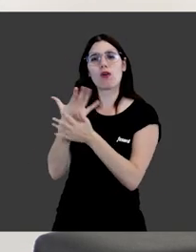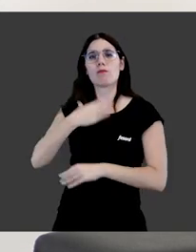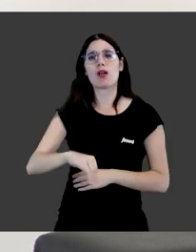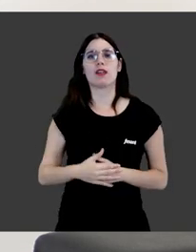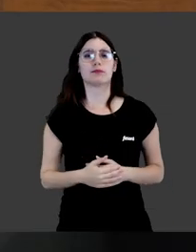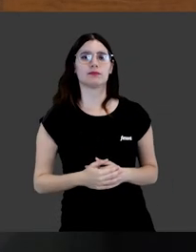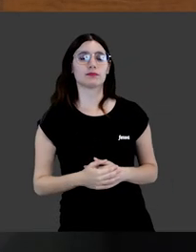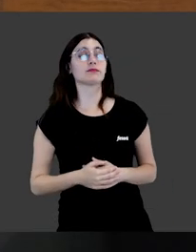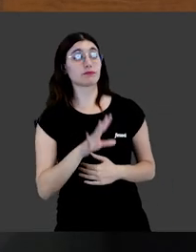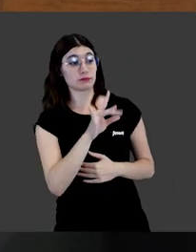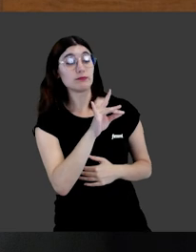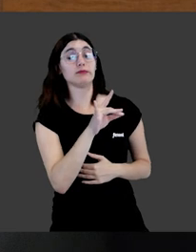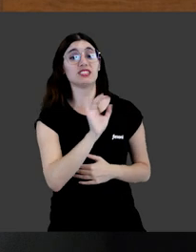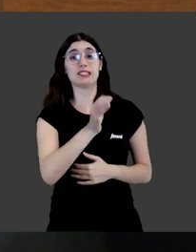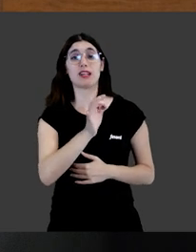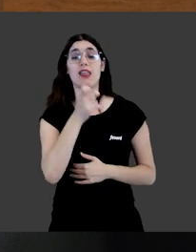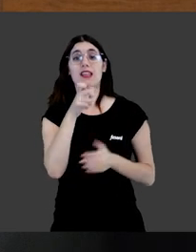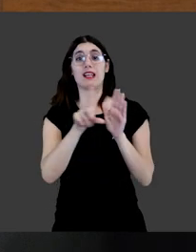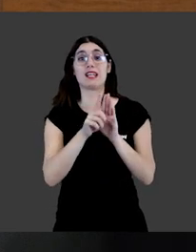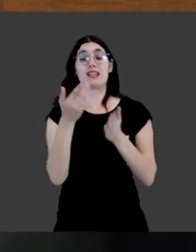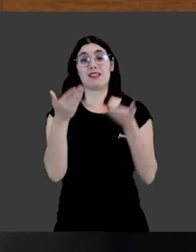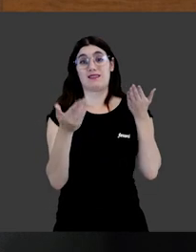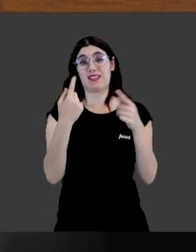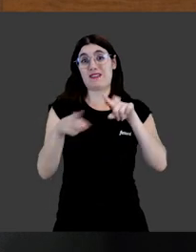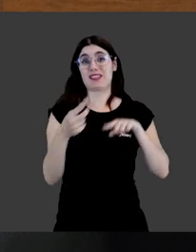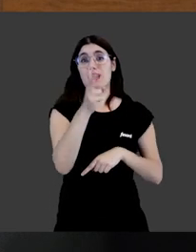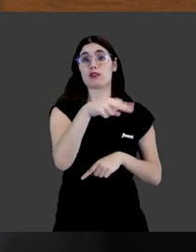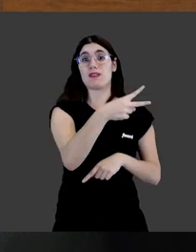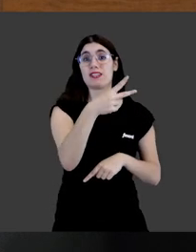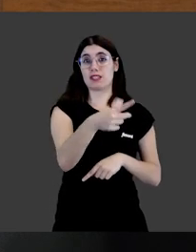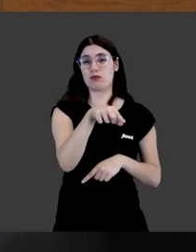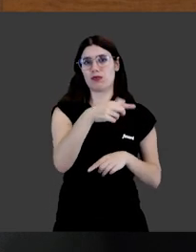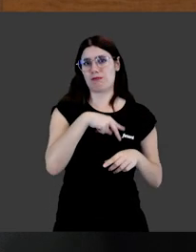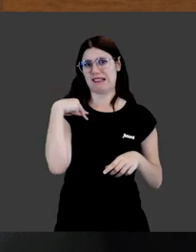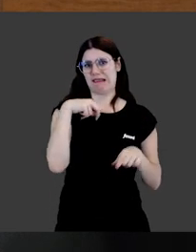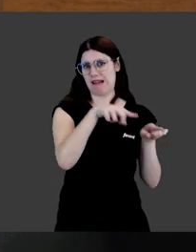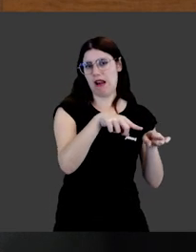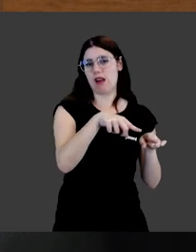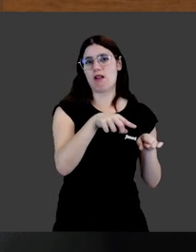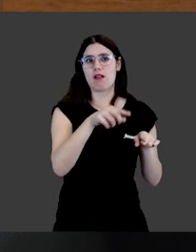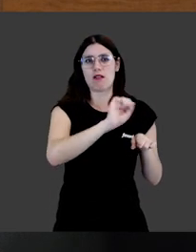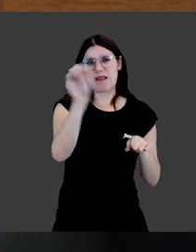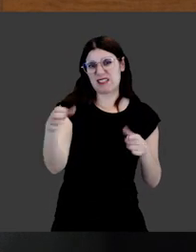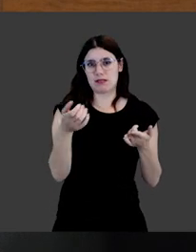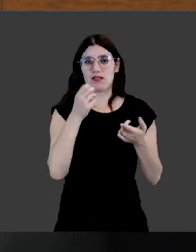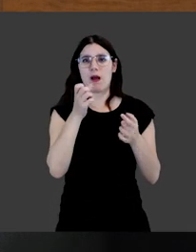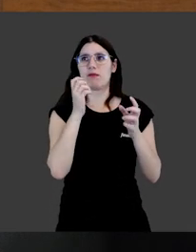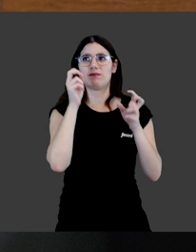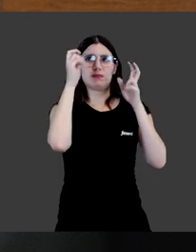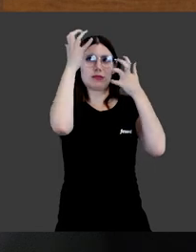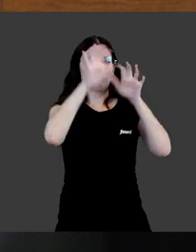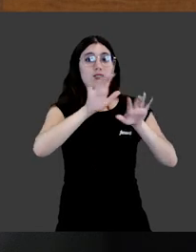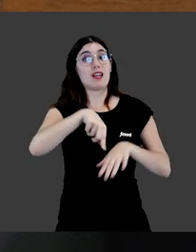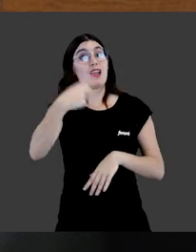destacar de esta ley? Pues sí, la verdad es que, a diferencia de la de 2021, que, digamos, tiene un carácter como más general, que establece esa nueva